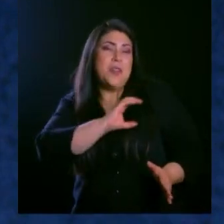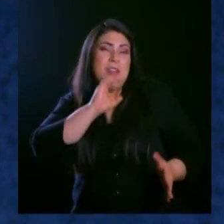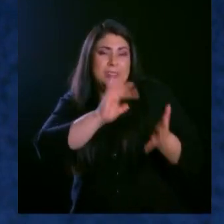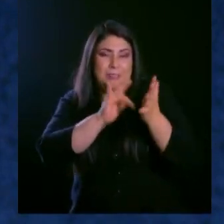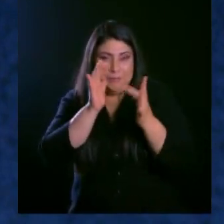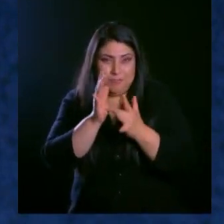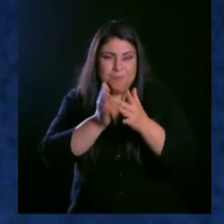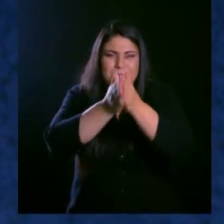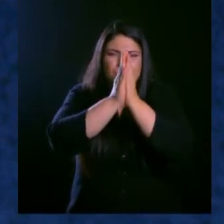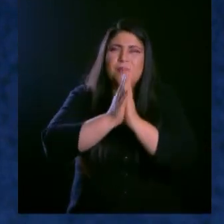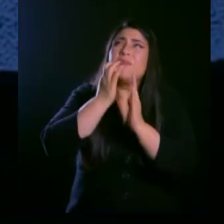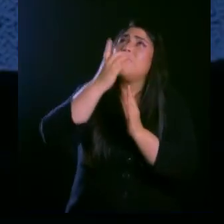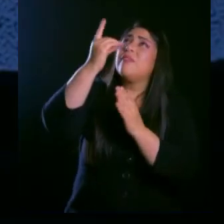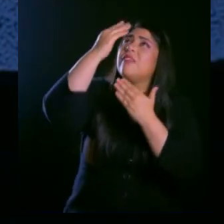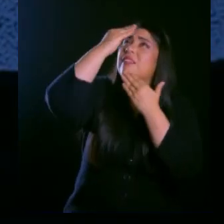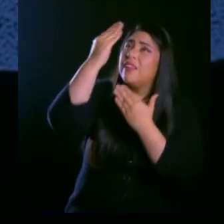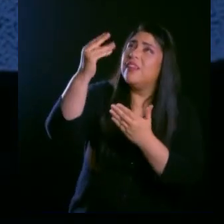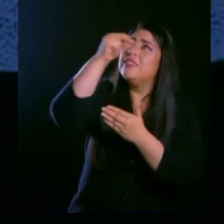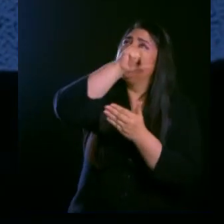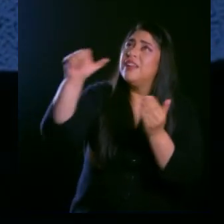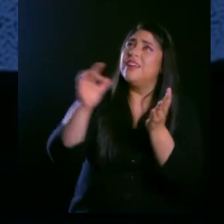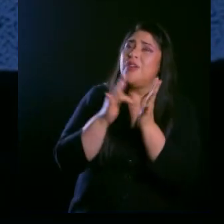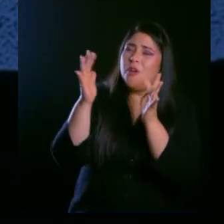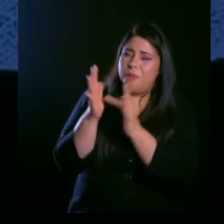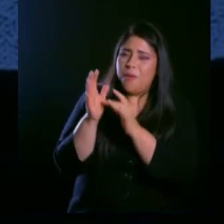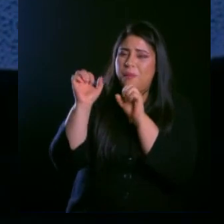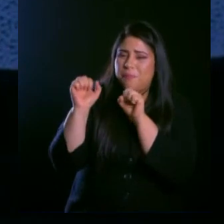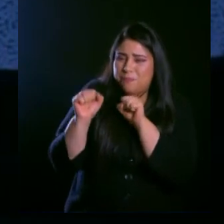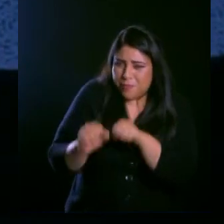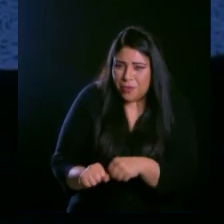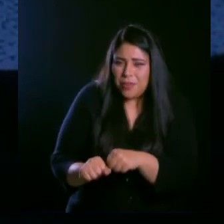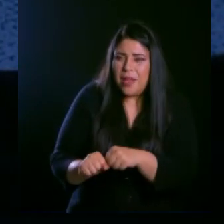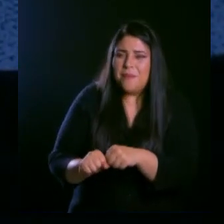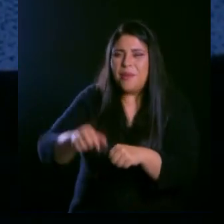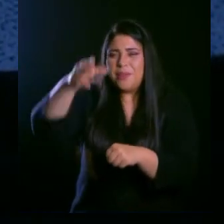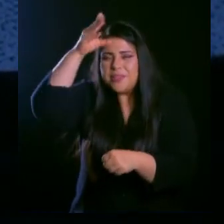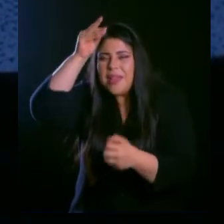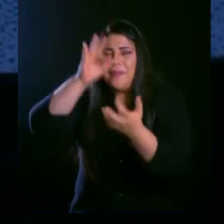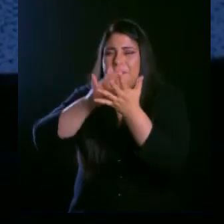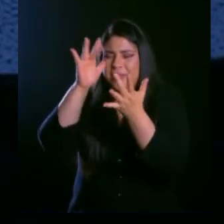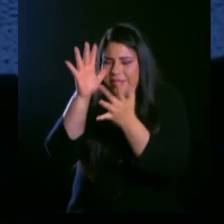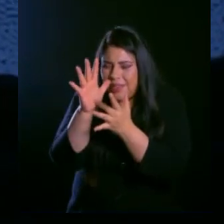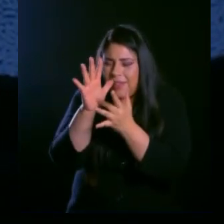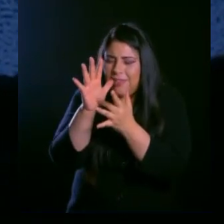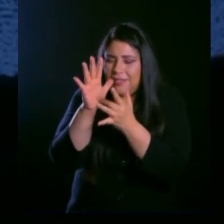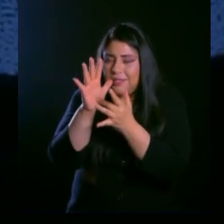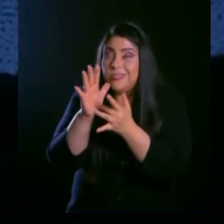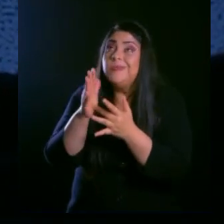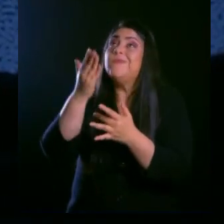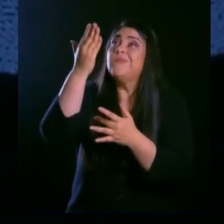Padre te doy gracias en el nombre de Jesús, porque podemos copiar este modelo que eres tú Señor.